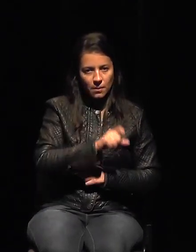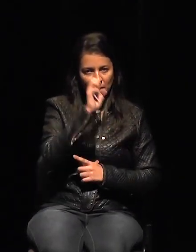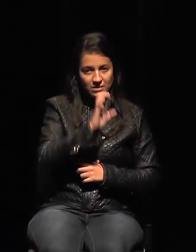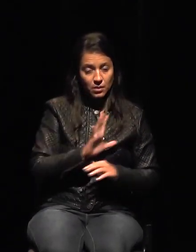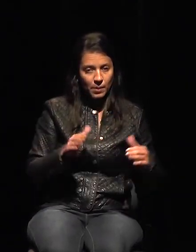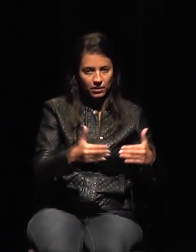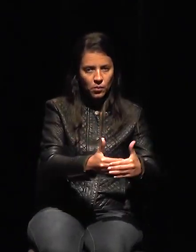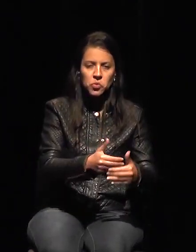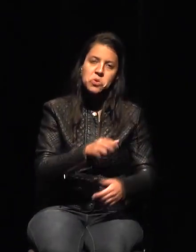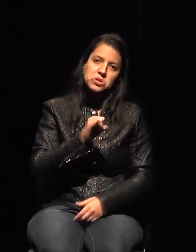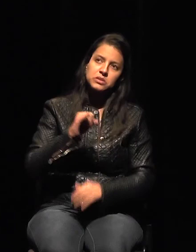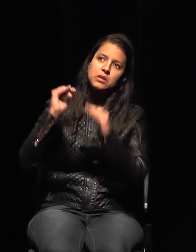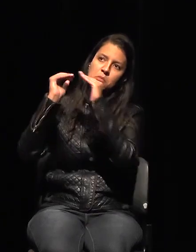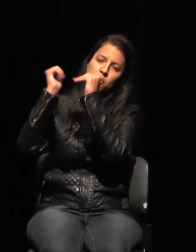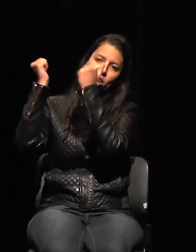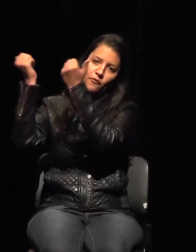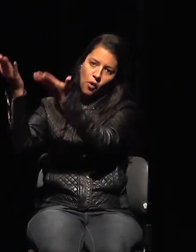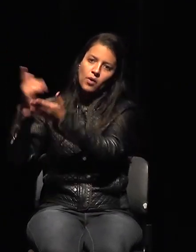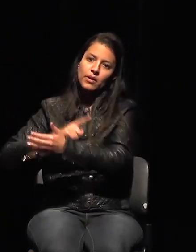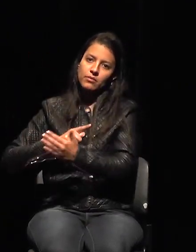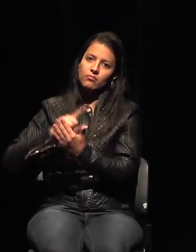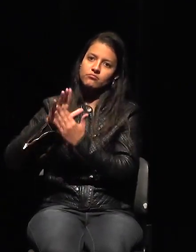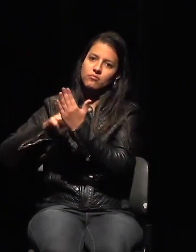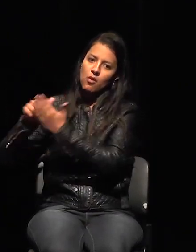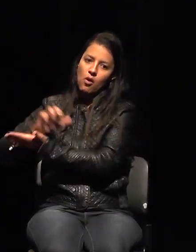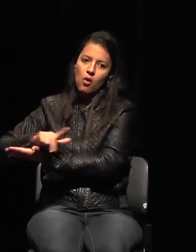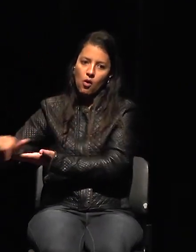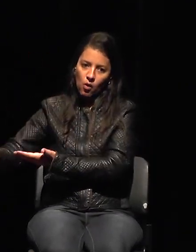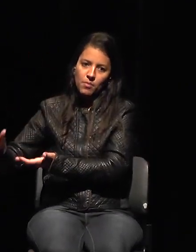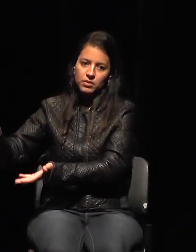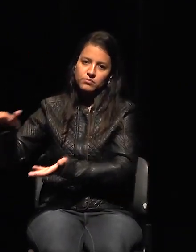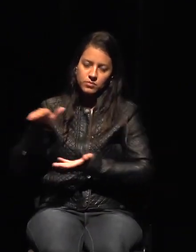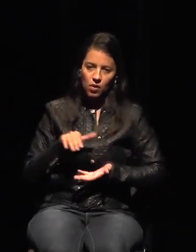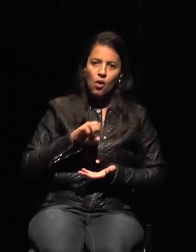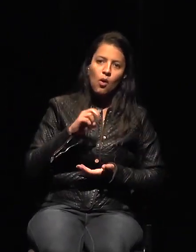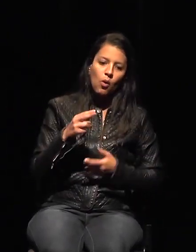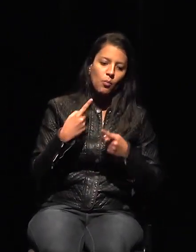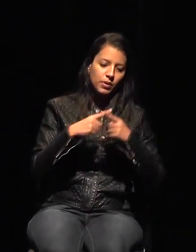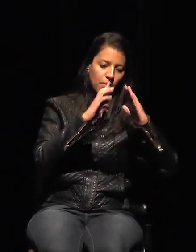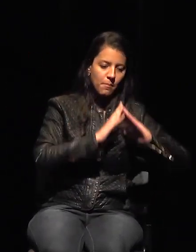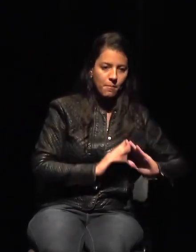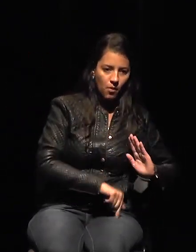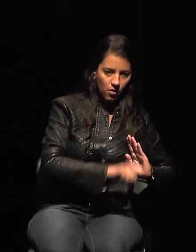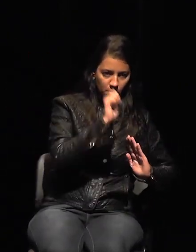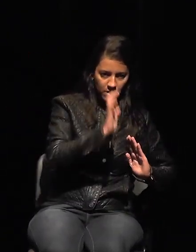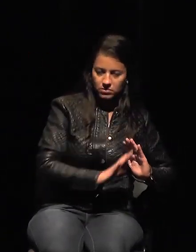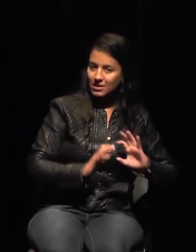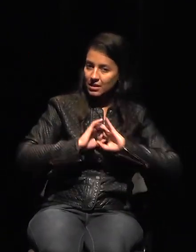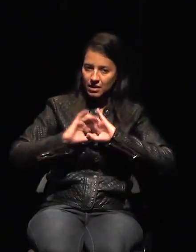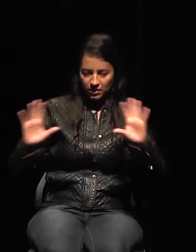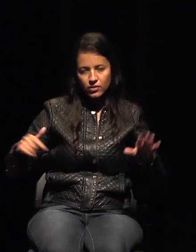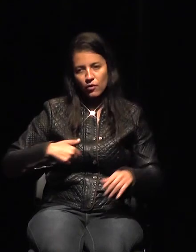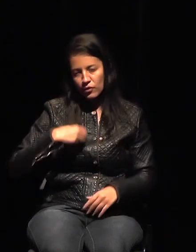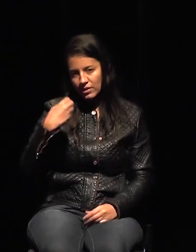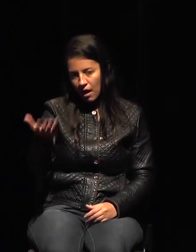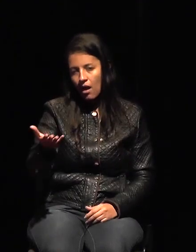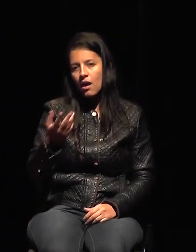o sea porque tiene residencia aquí. Eso ya existe y tengo el laudo, es súper interesante.